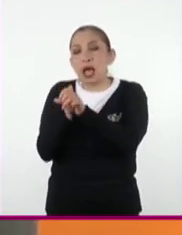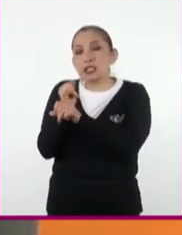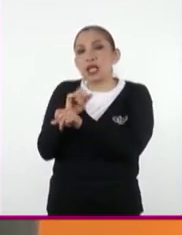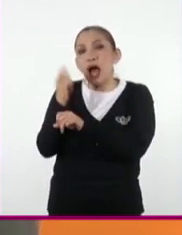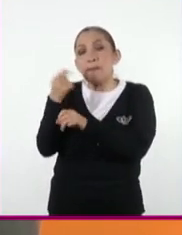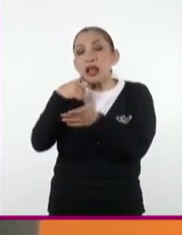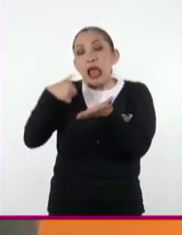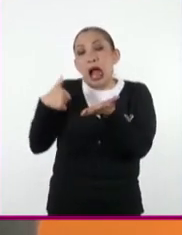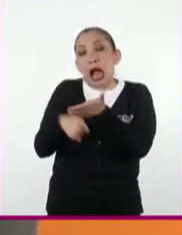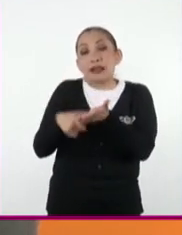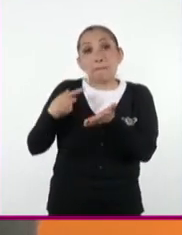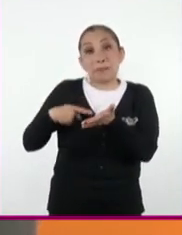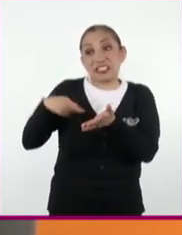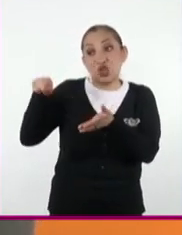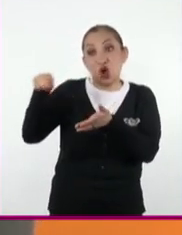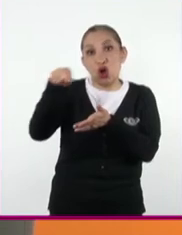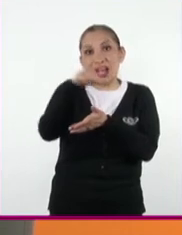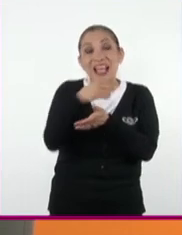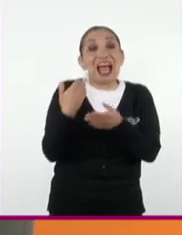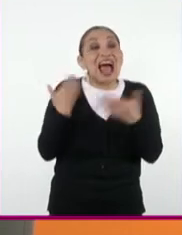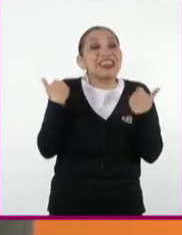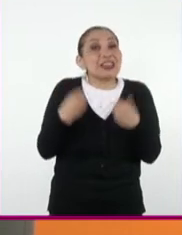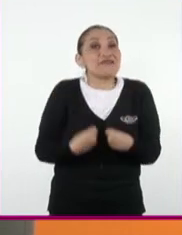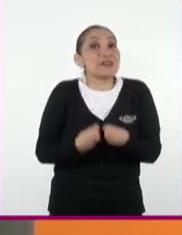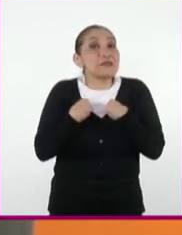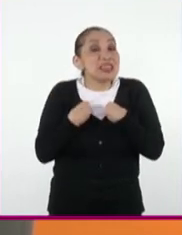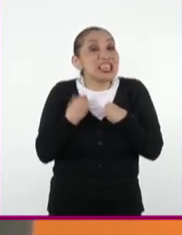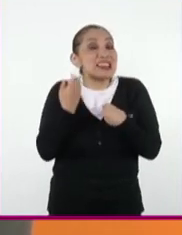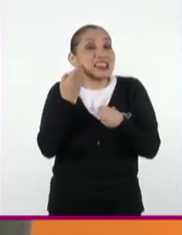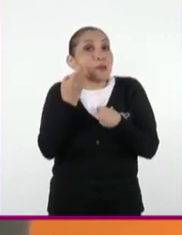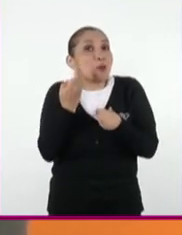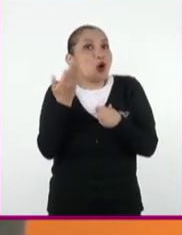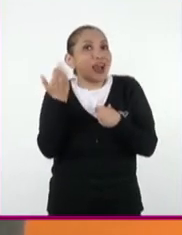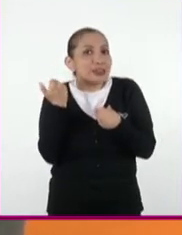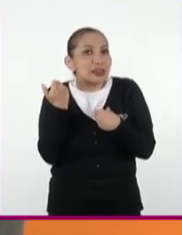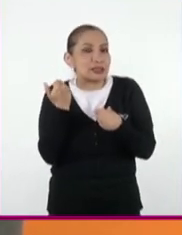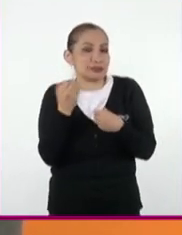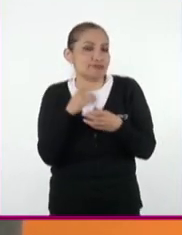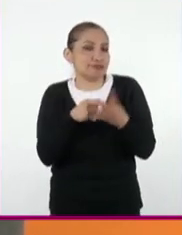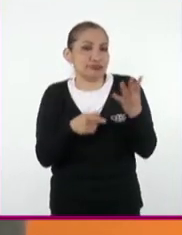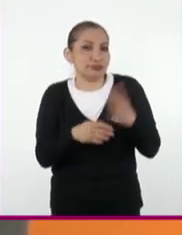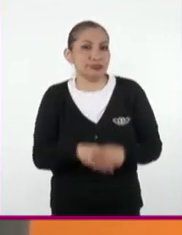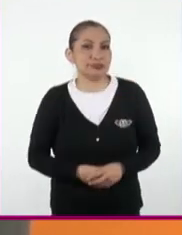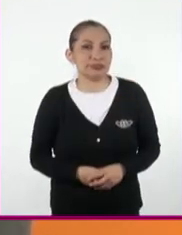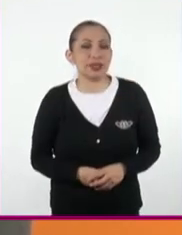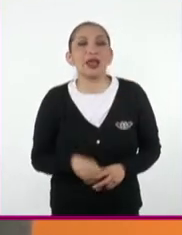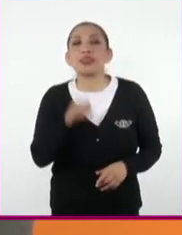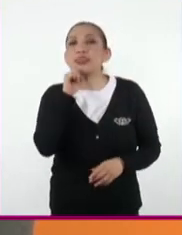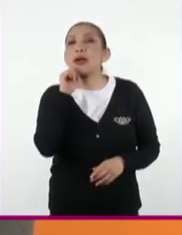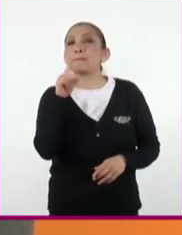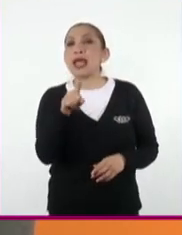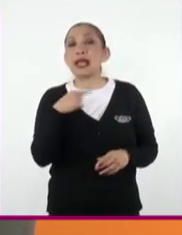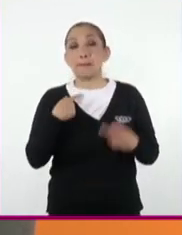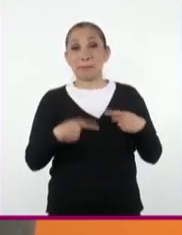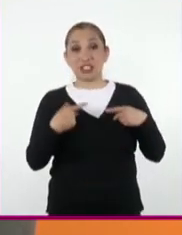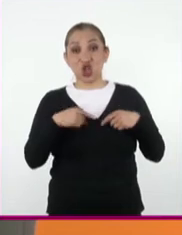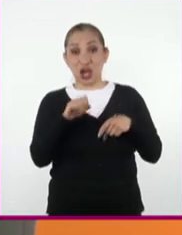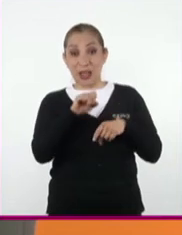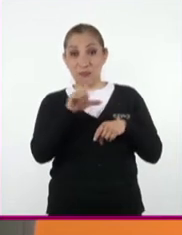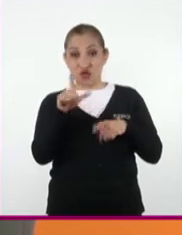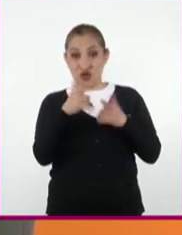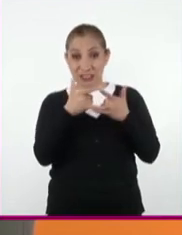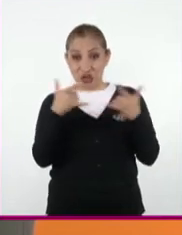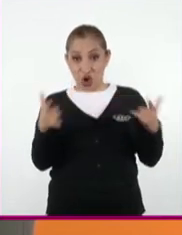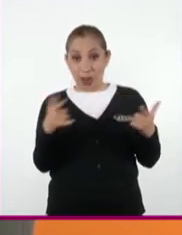correspondencia de las personas que vivían en ese tiempo, etc. También el historiador debe